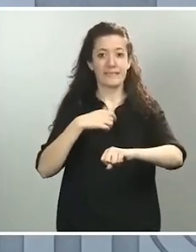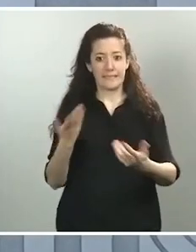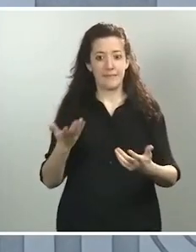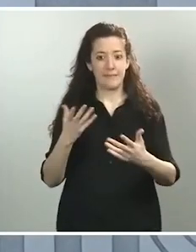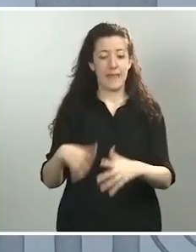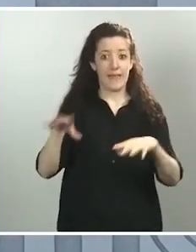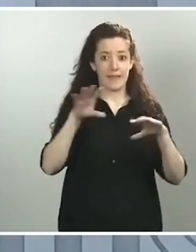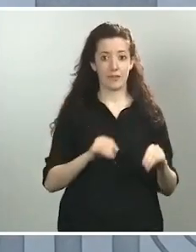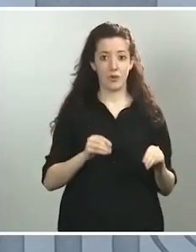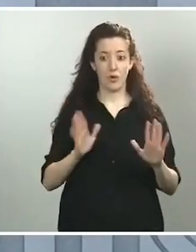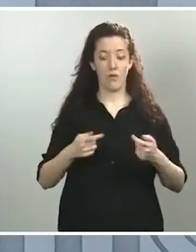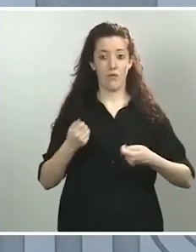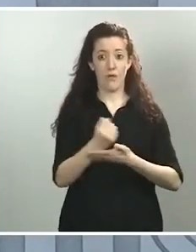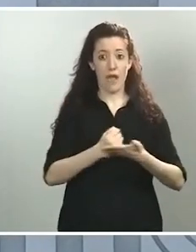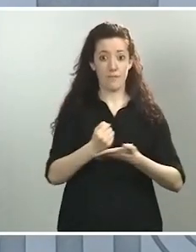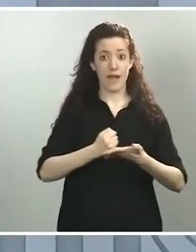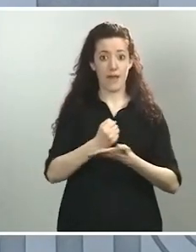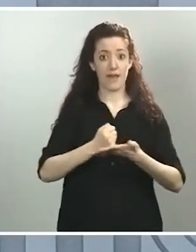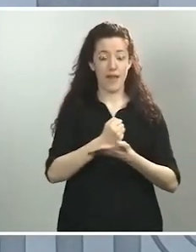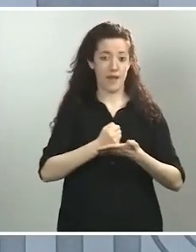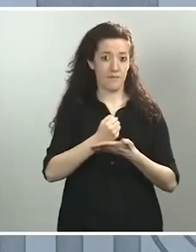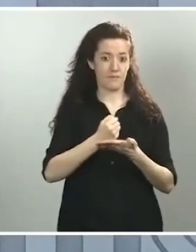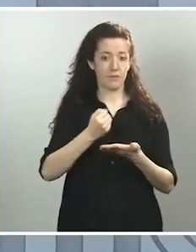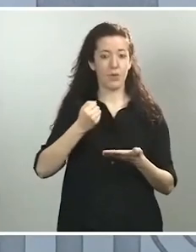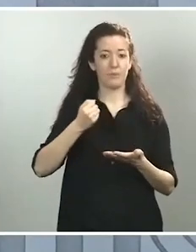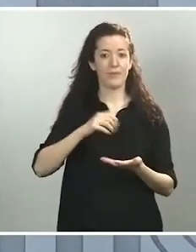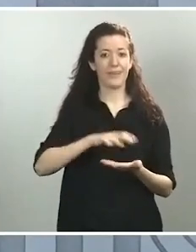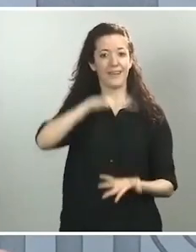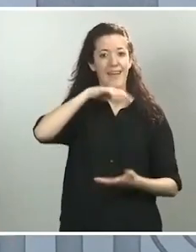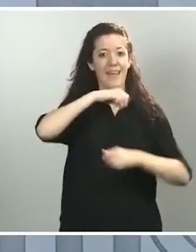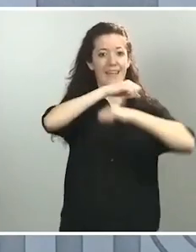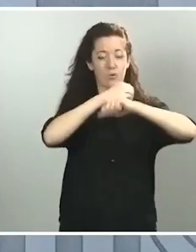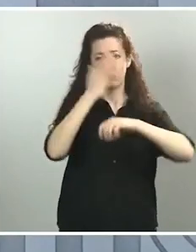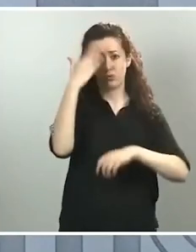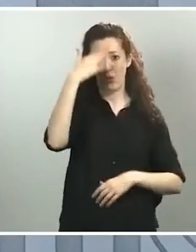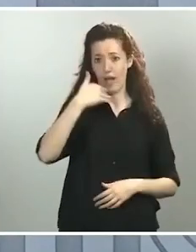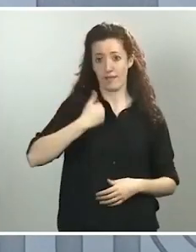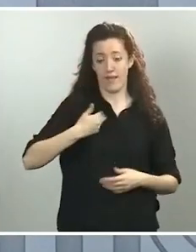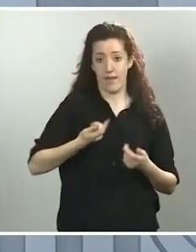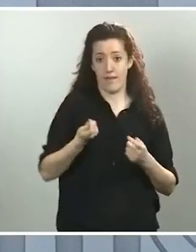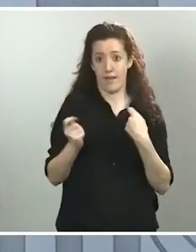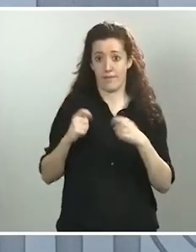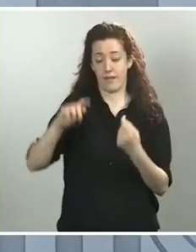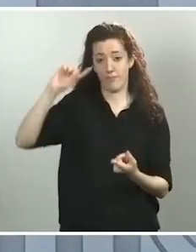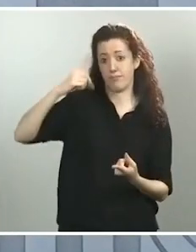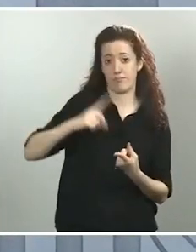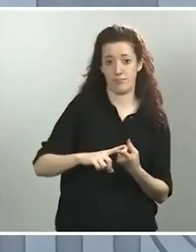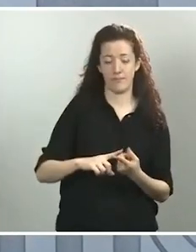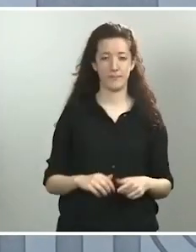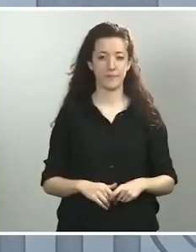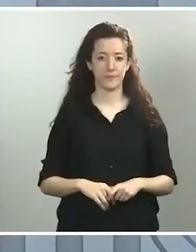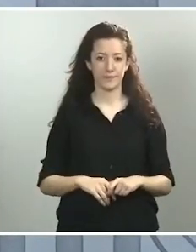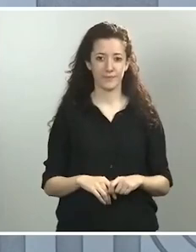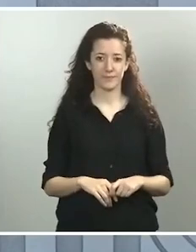que ha ido teniendo salida en el mercado. Y respecto a la segunda cuestión, que también me dirigido a mí, pues suscribir, la explicación que ha dado